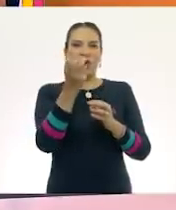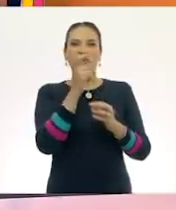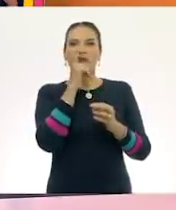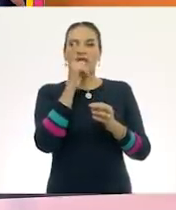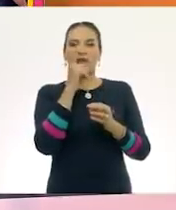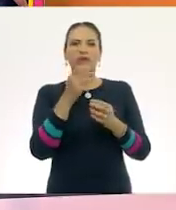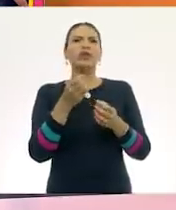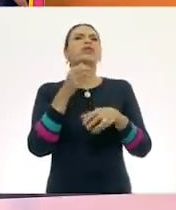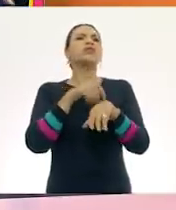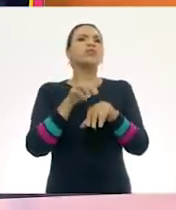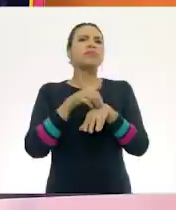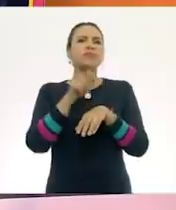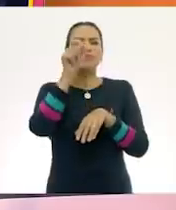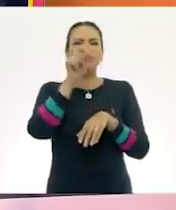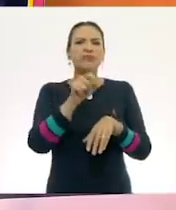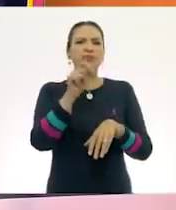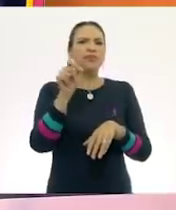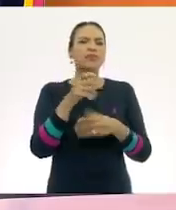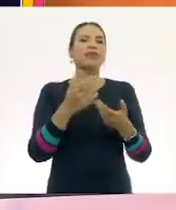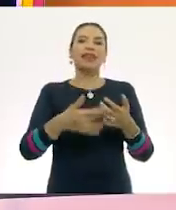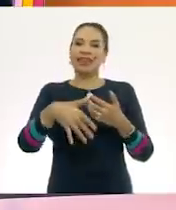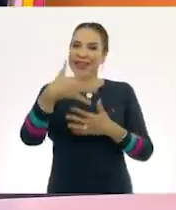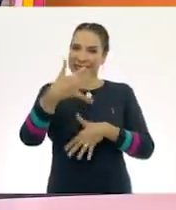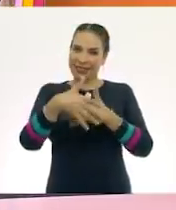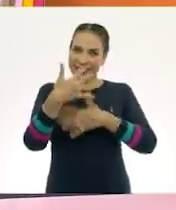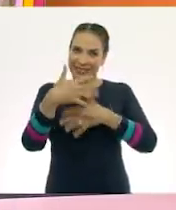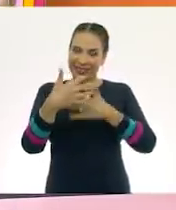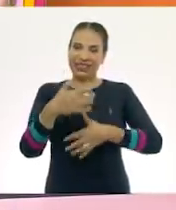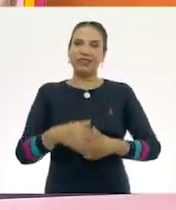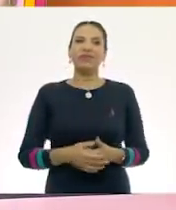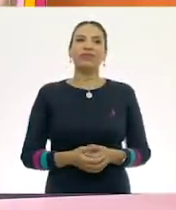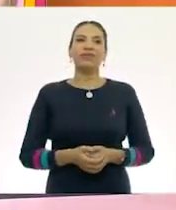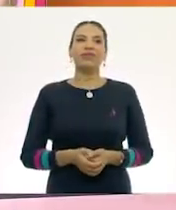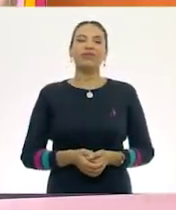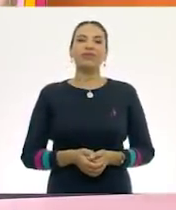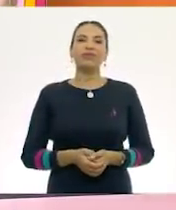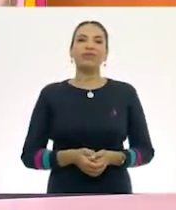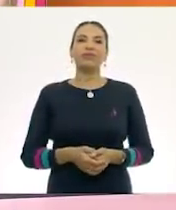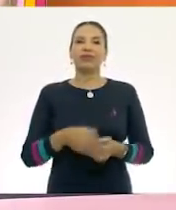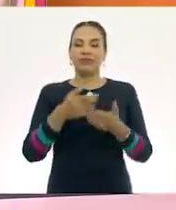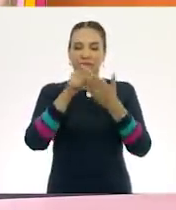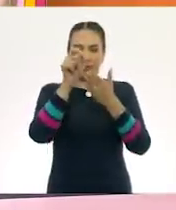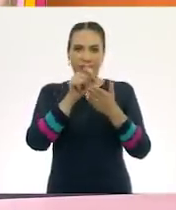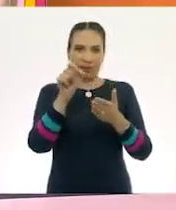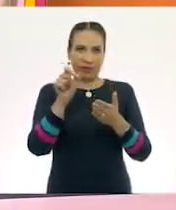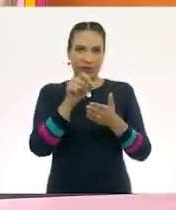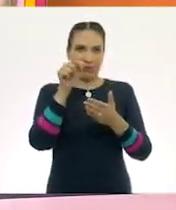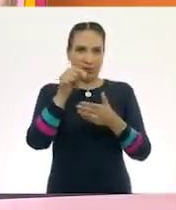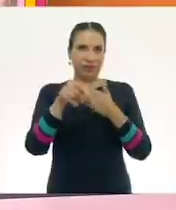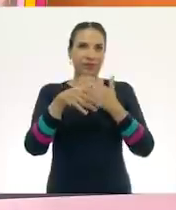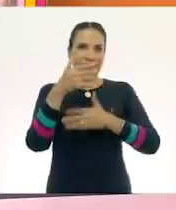de anotar. ¿Qué número aquí? ¡Quince! ¡Quince! Y lo vamos a anotar.